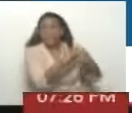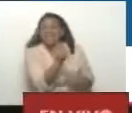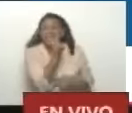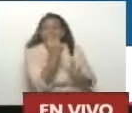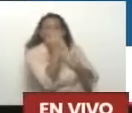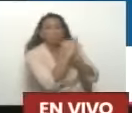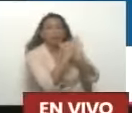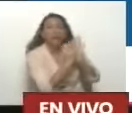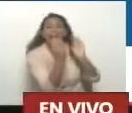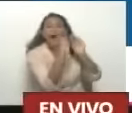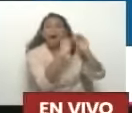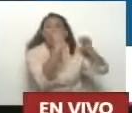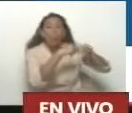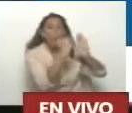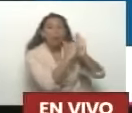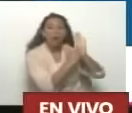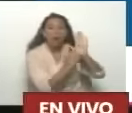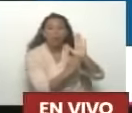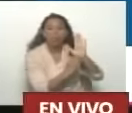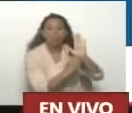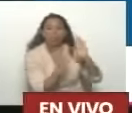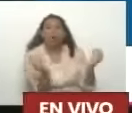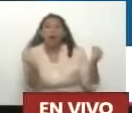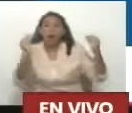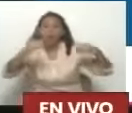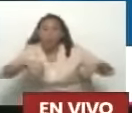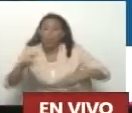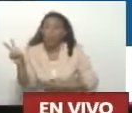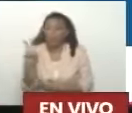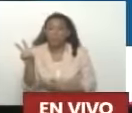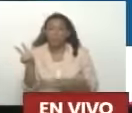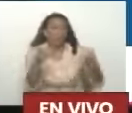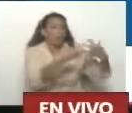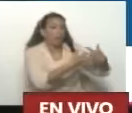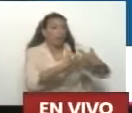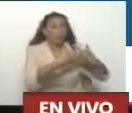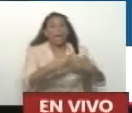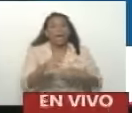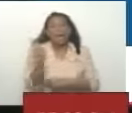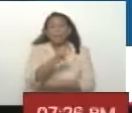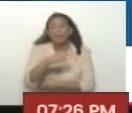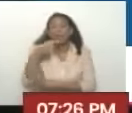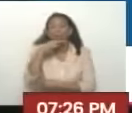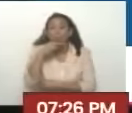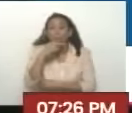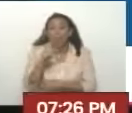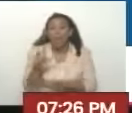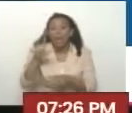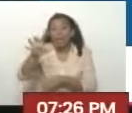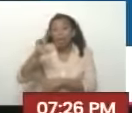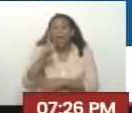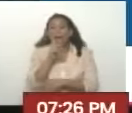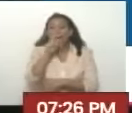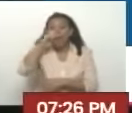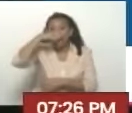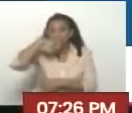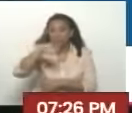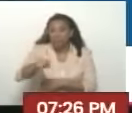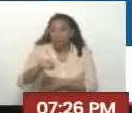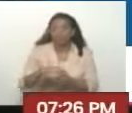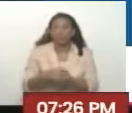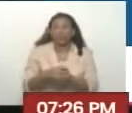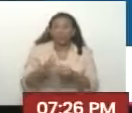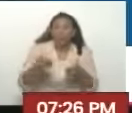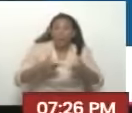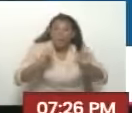coma Ni una palabra Del acuerdo firmado en octubre en Qatar Luego de intensas negociaciones